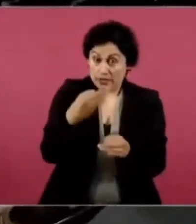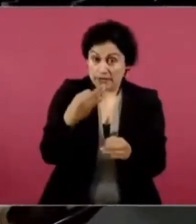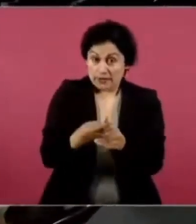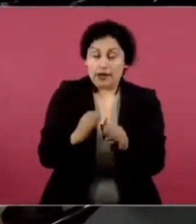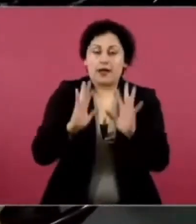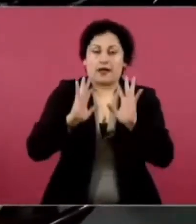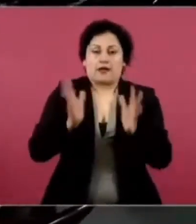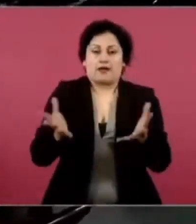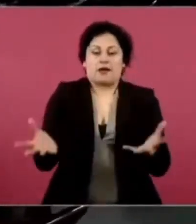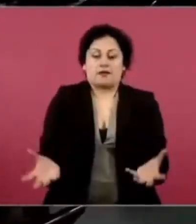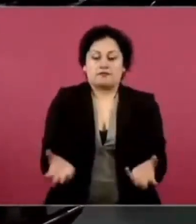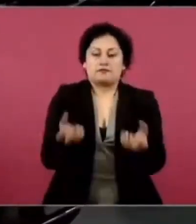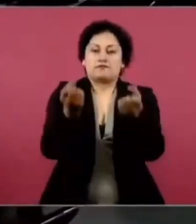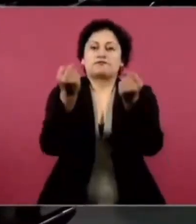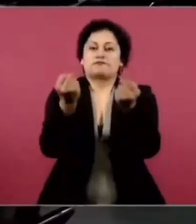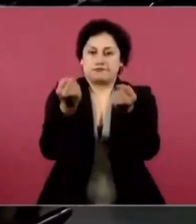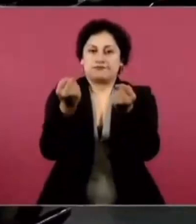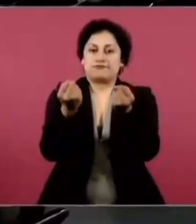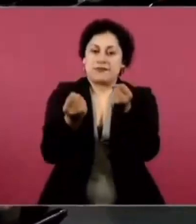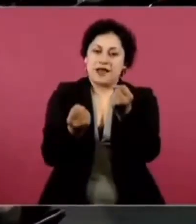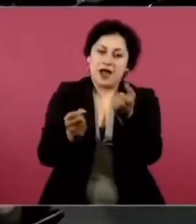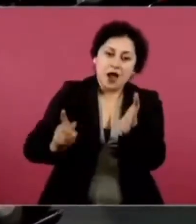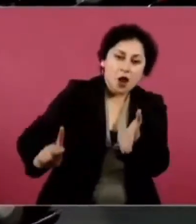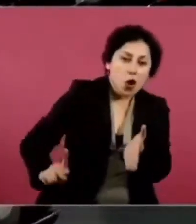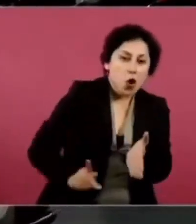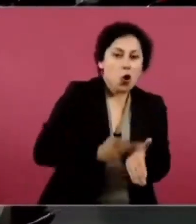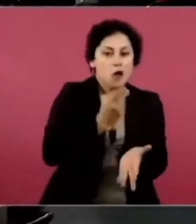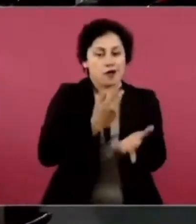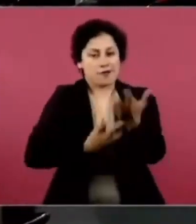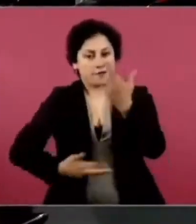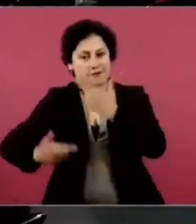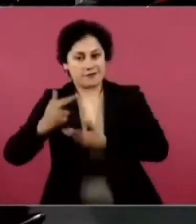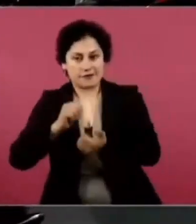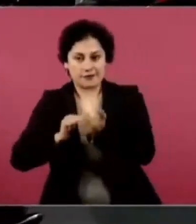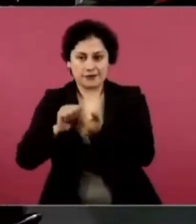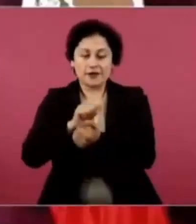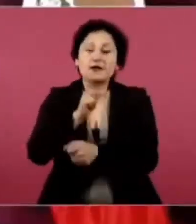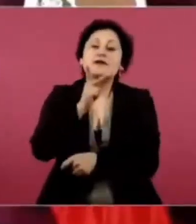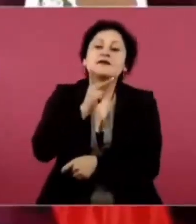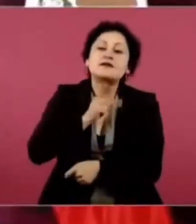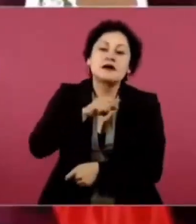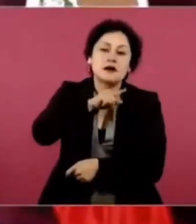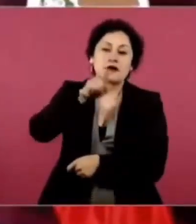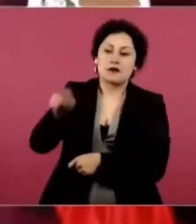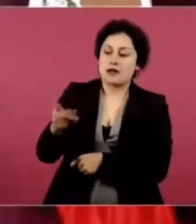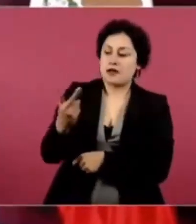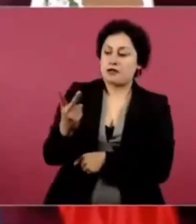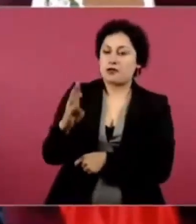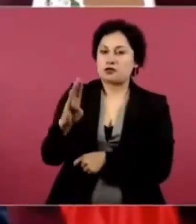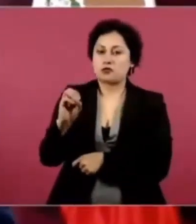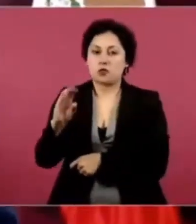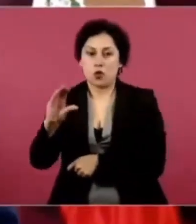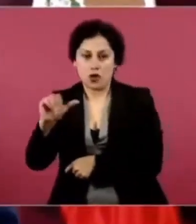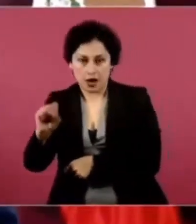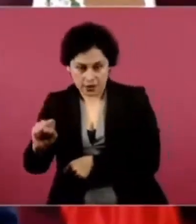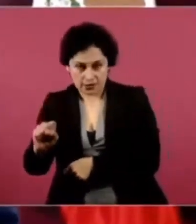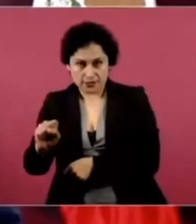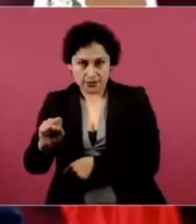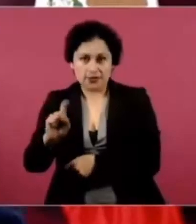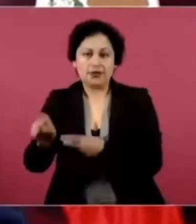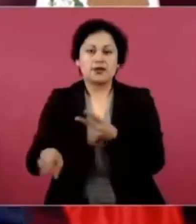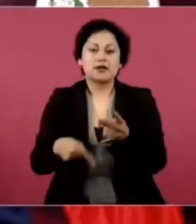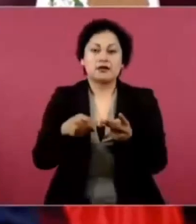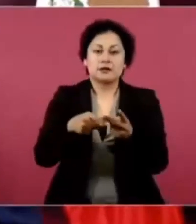rehabilitación de las refinerías, con la construcción de la refinería de Dos Bocas, los